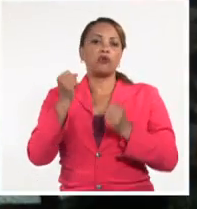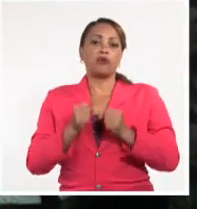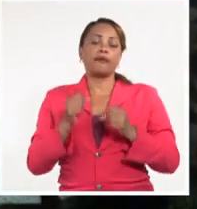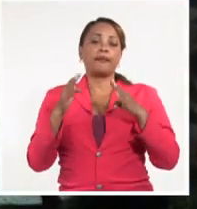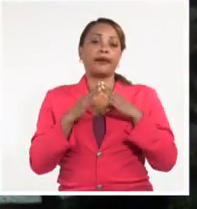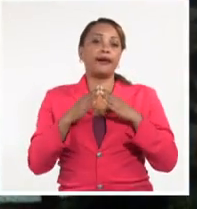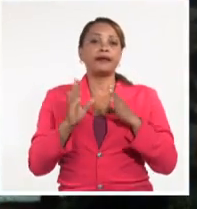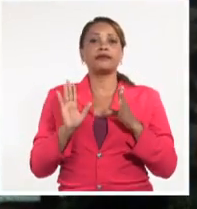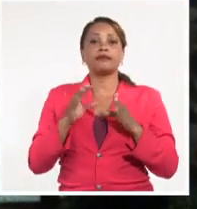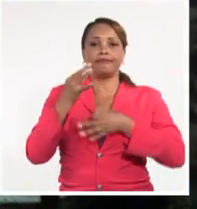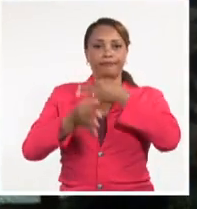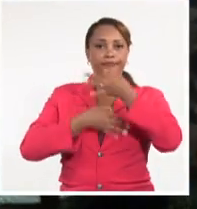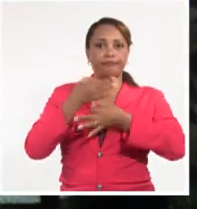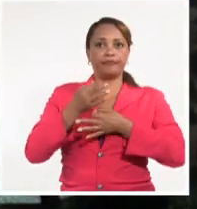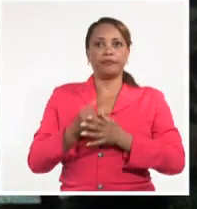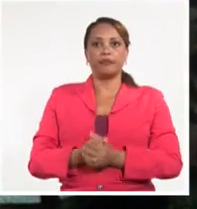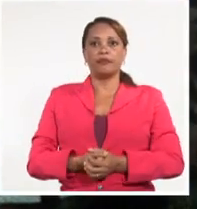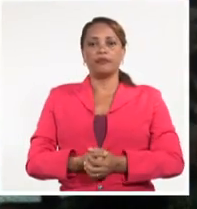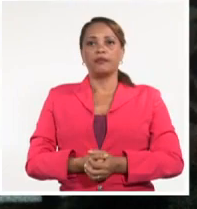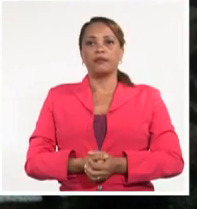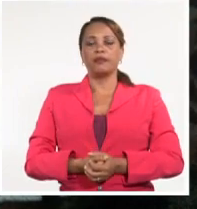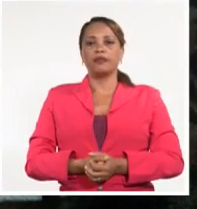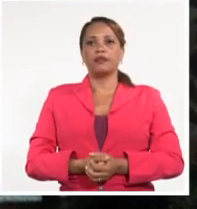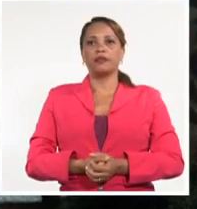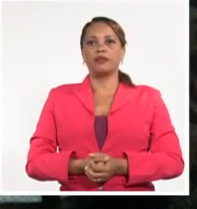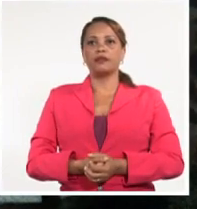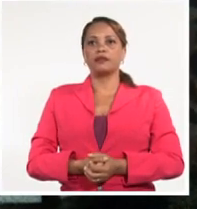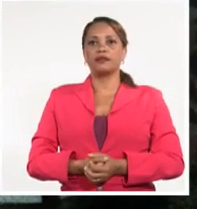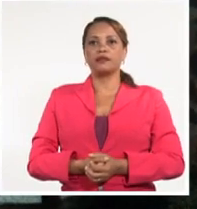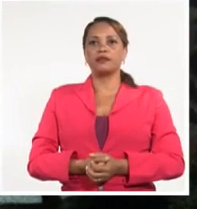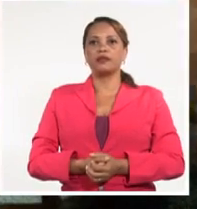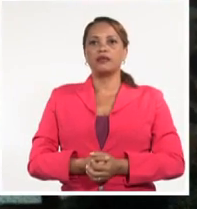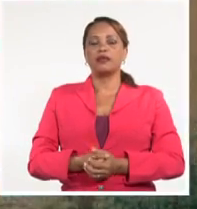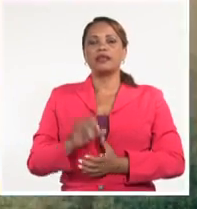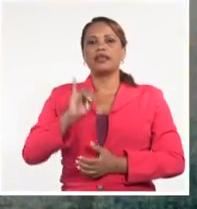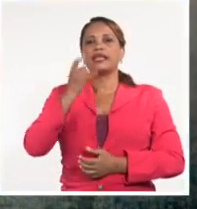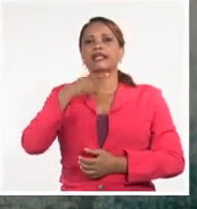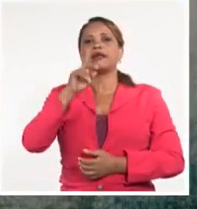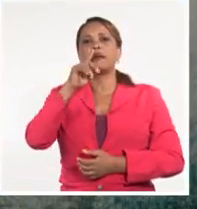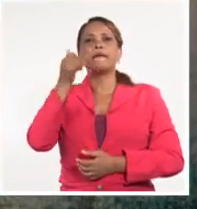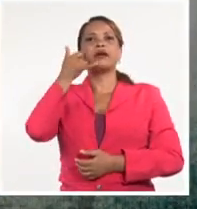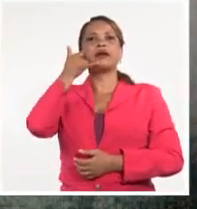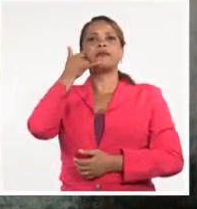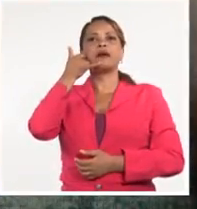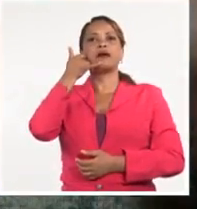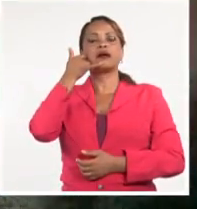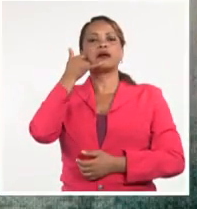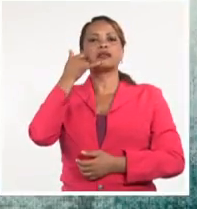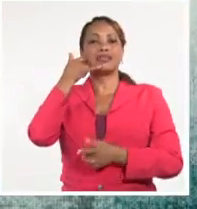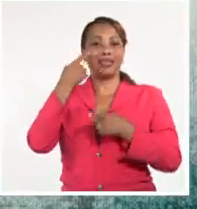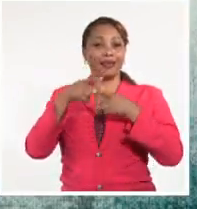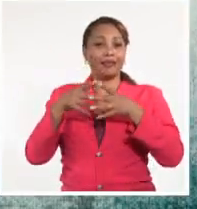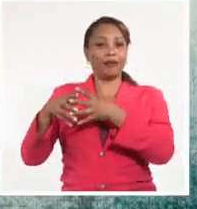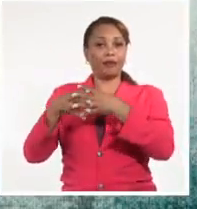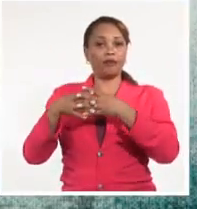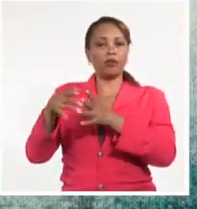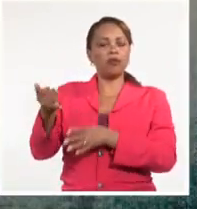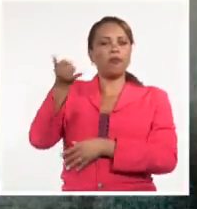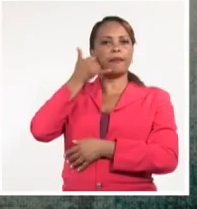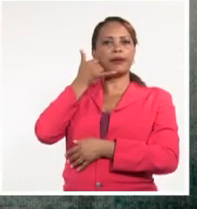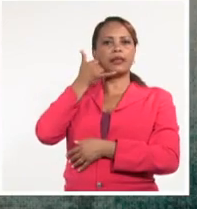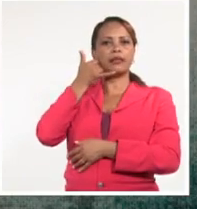atomándome. Iván me llamó desde el exterior por